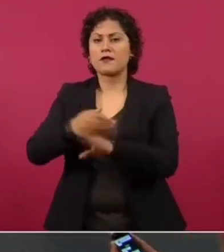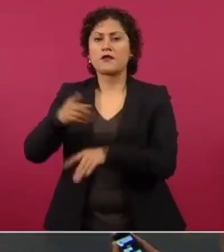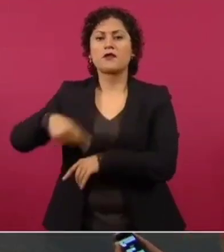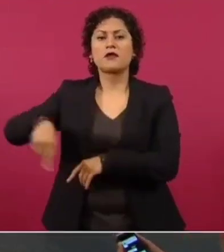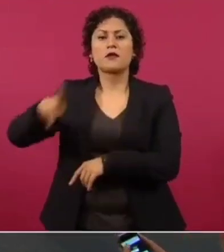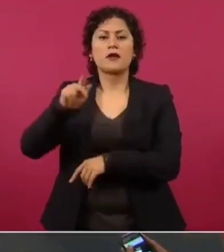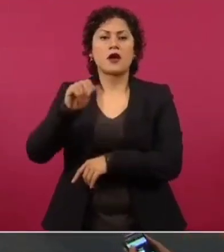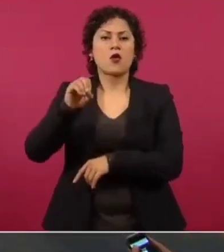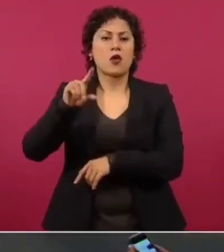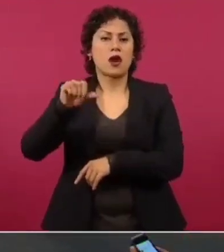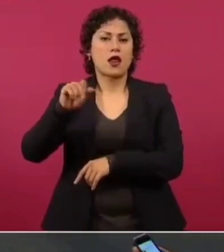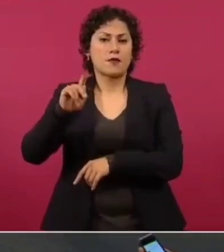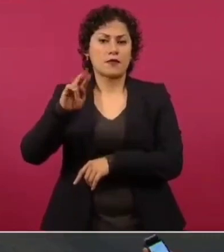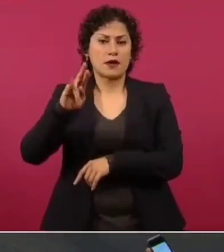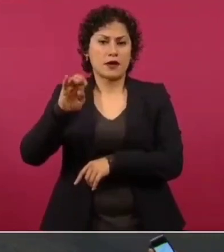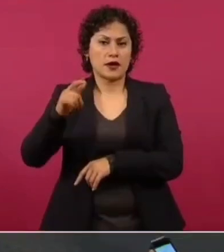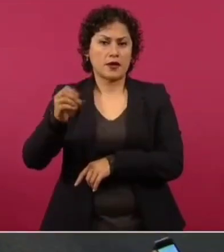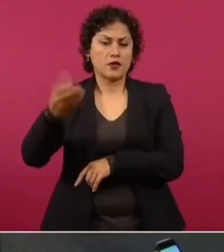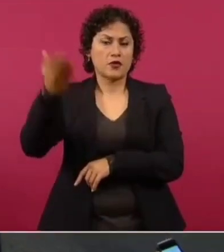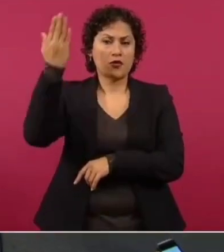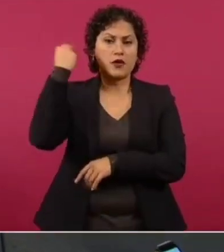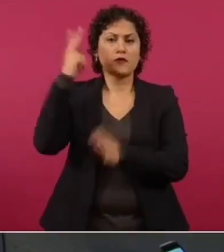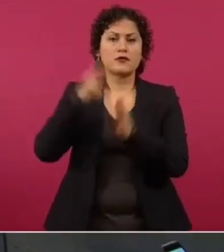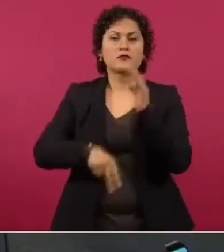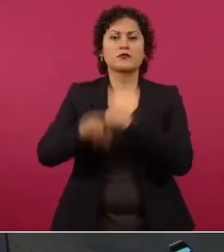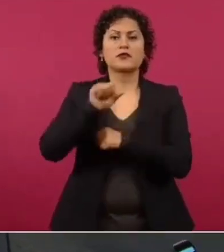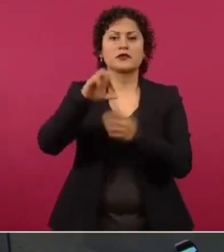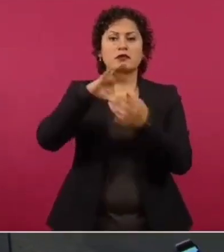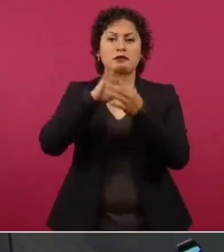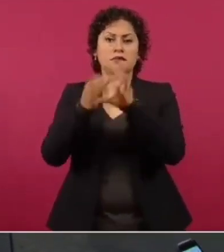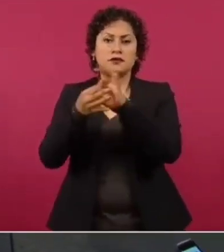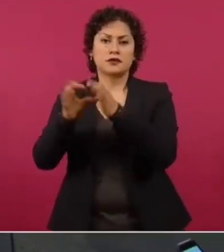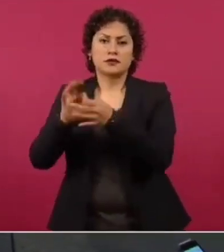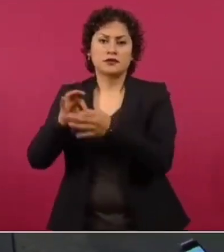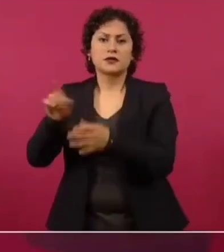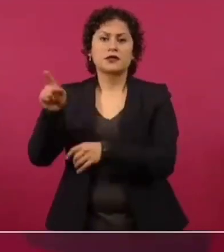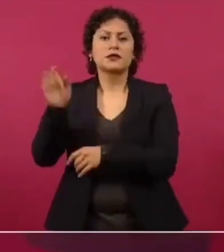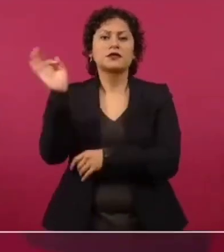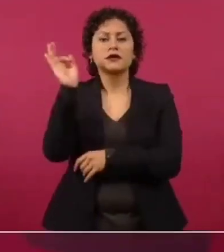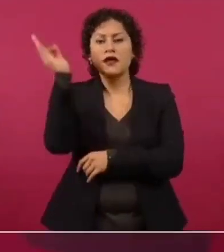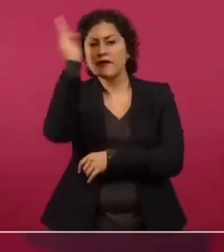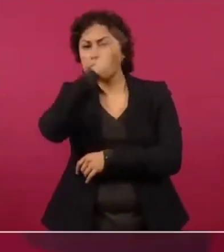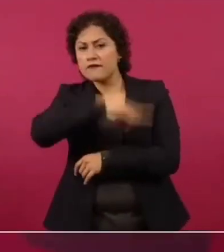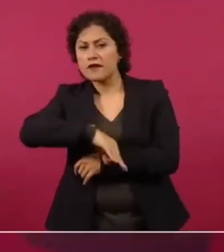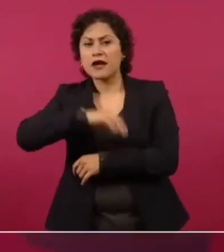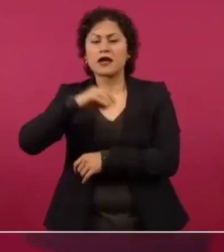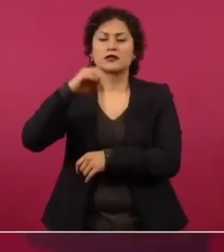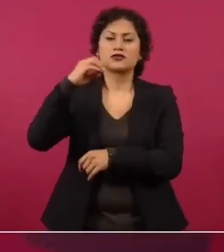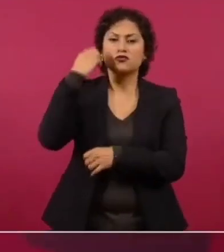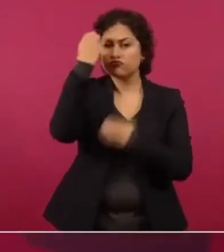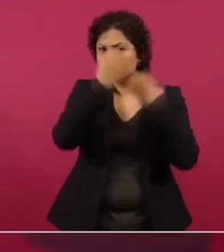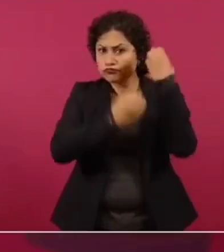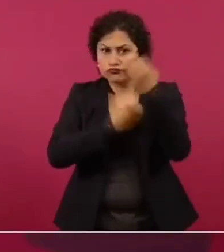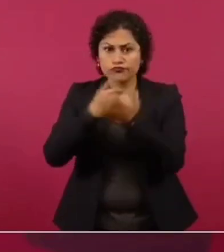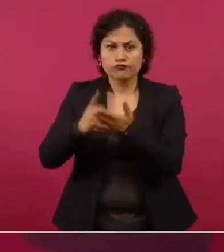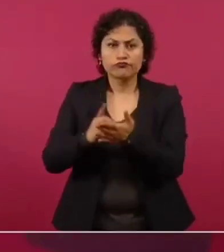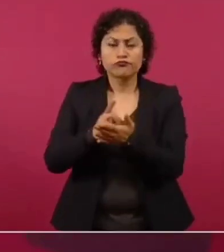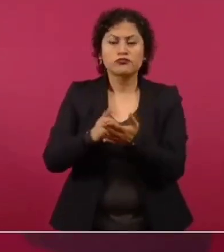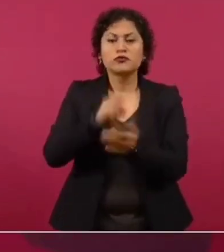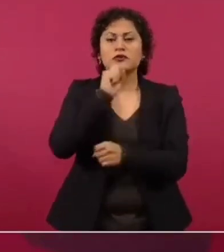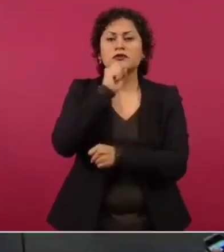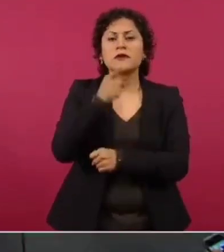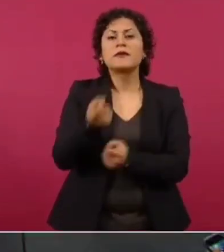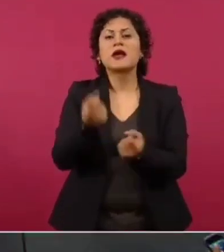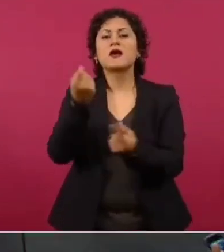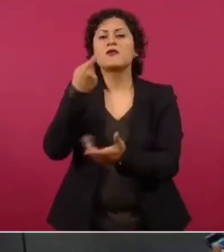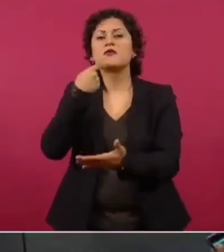excluyeron de los Juegos Olímpicos de Río 2016 por un falso doping. hay muchísimos casos. Sí, también hay casos también de denuncia, de abuso y